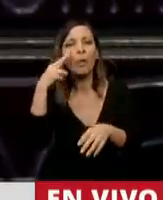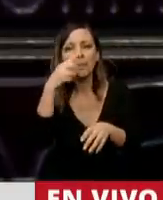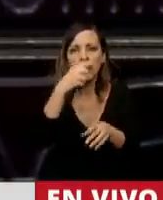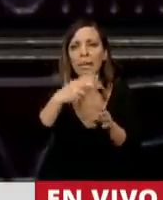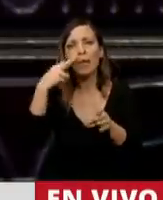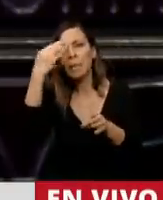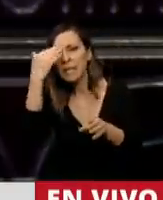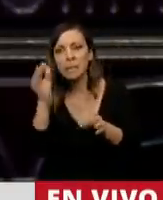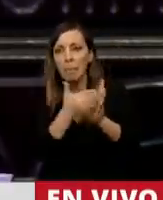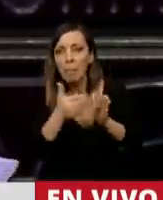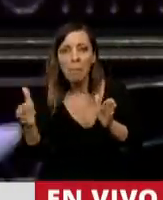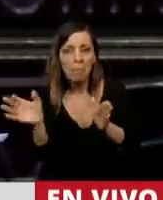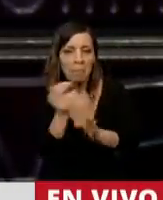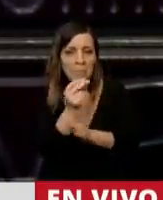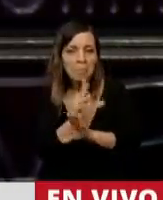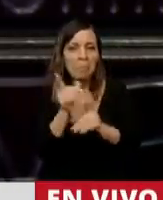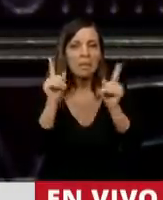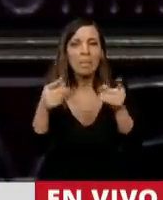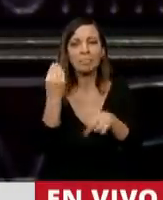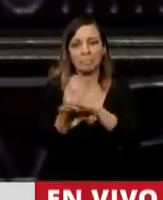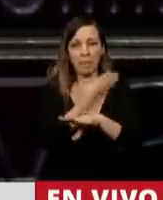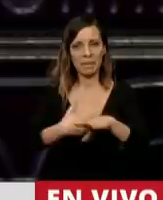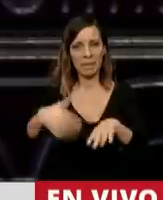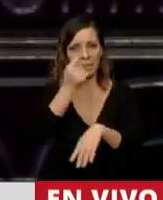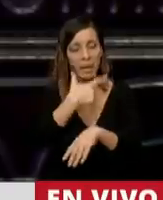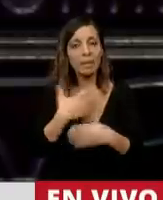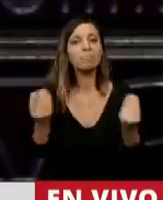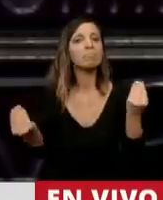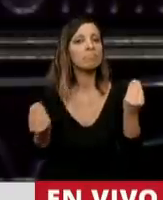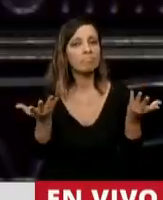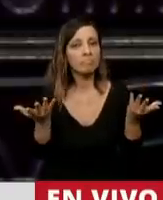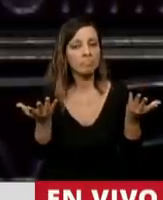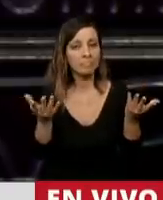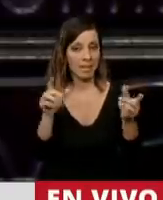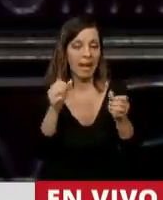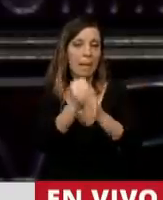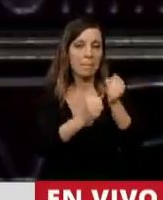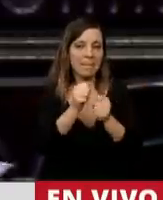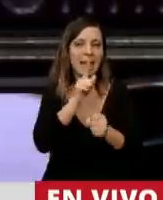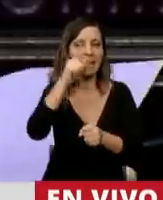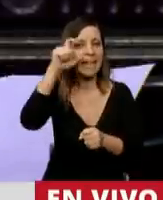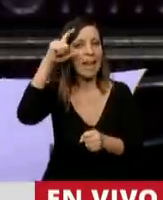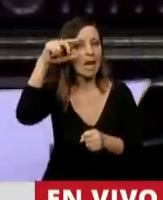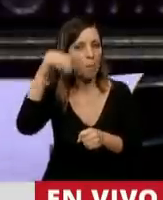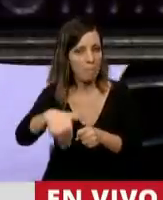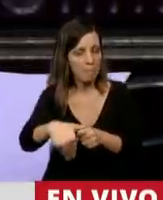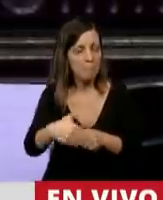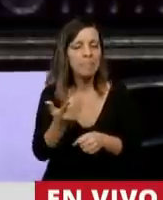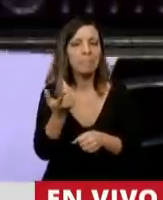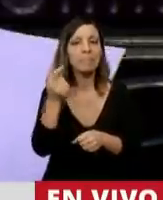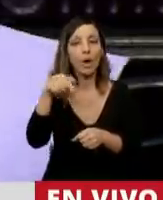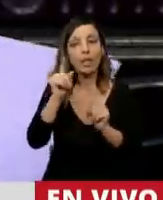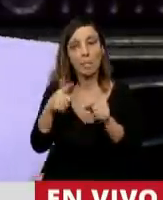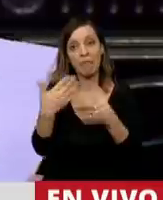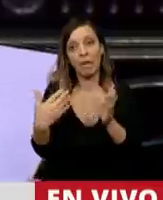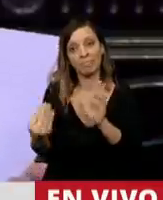el gobierno del expresidente y ingeniero Mauricio Macri, Telecom. Que hoy también fue